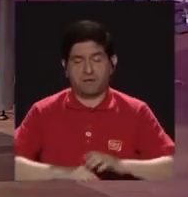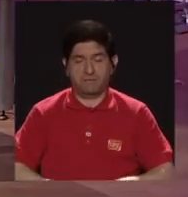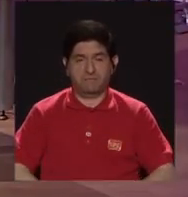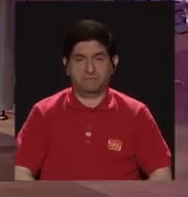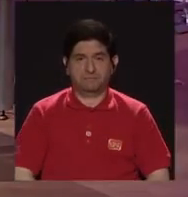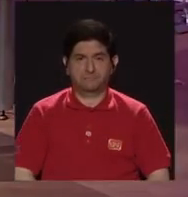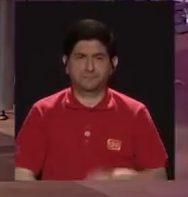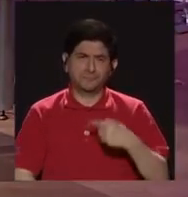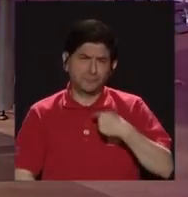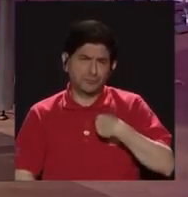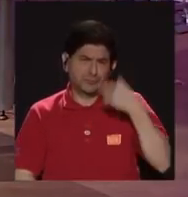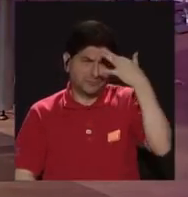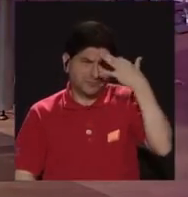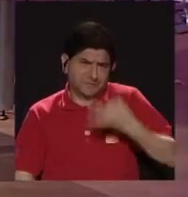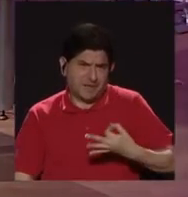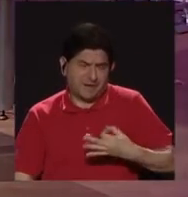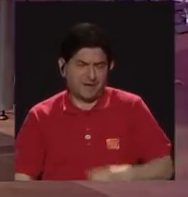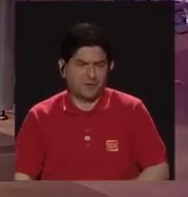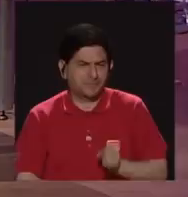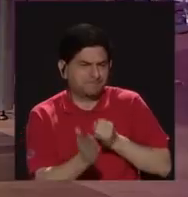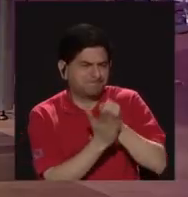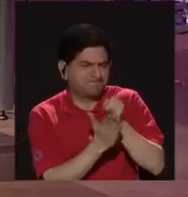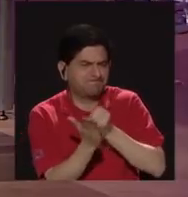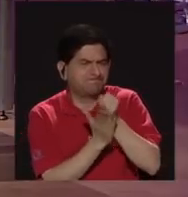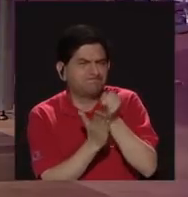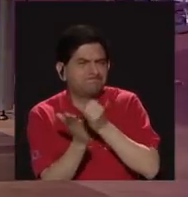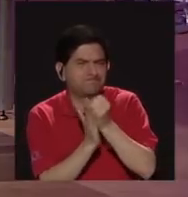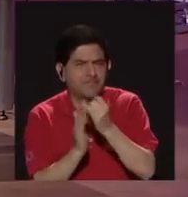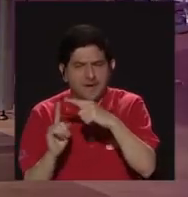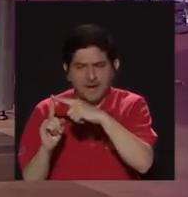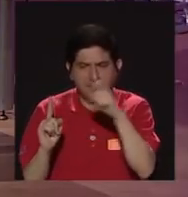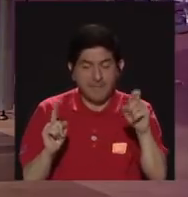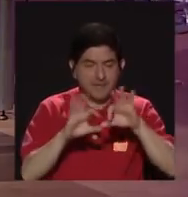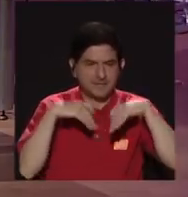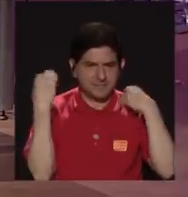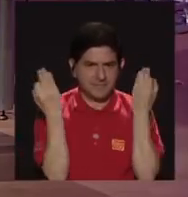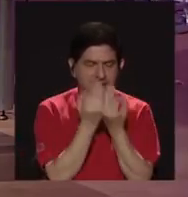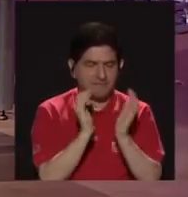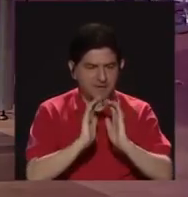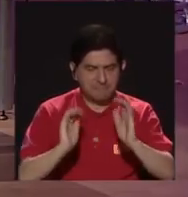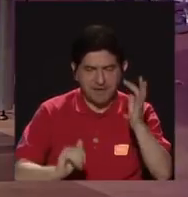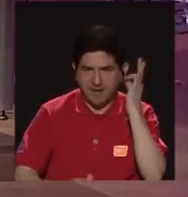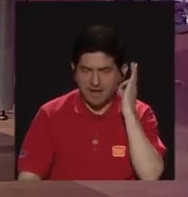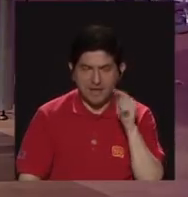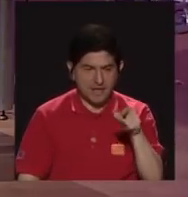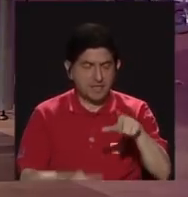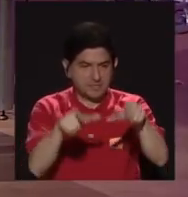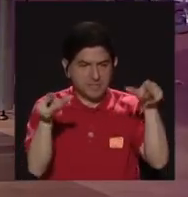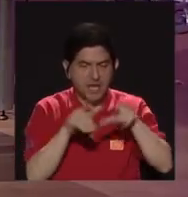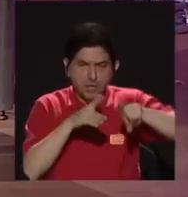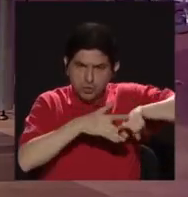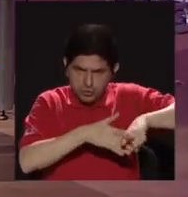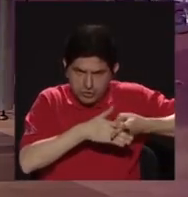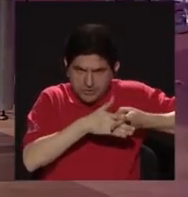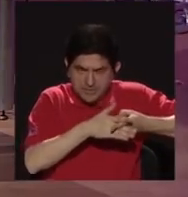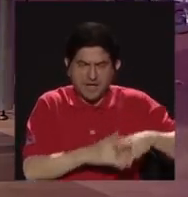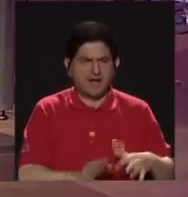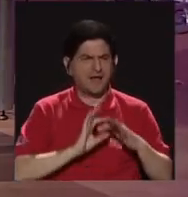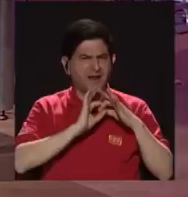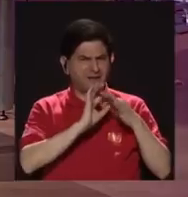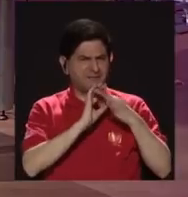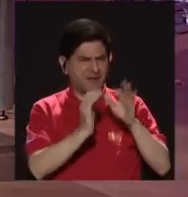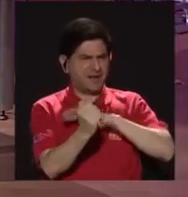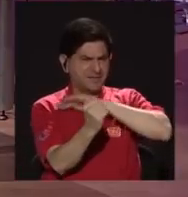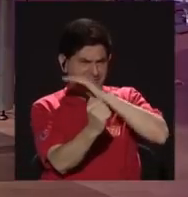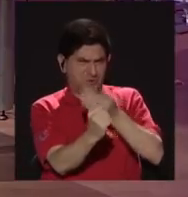yo creo que habría que investigar desde la familia de estas niñas, desde sus lugares de origen, las relaciones